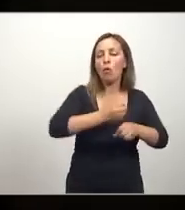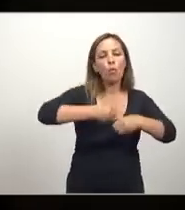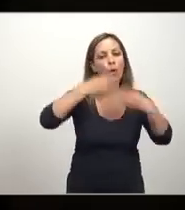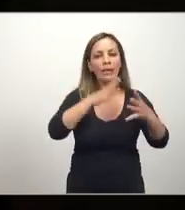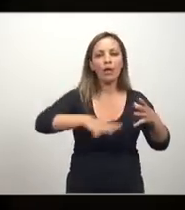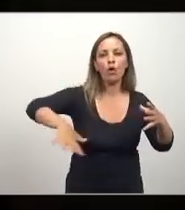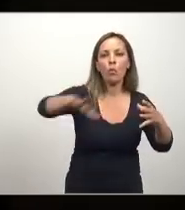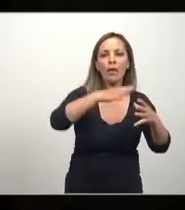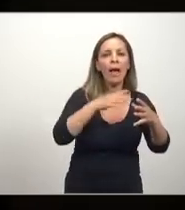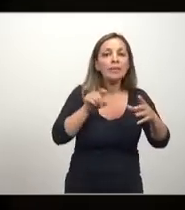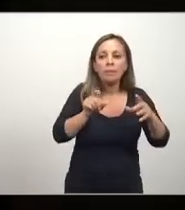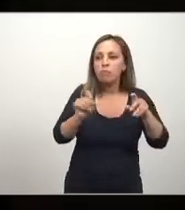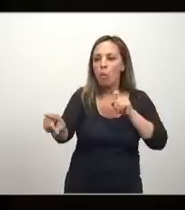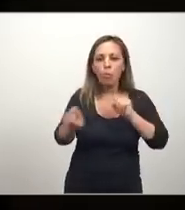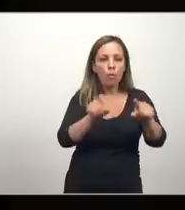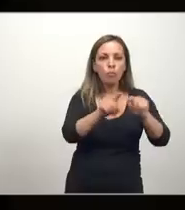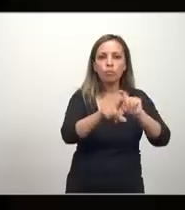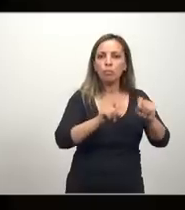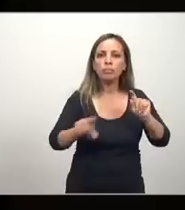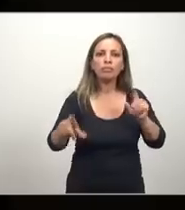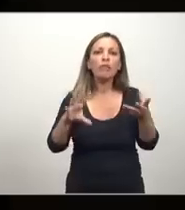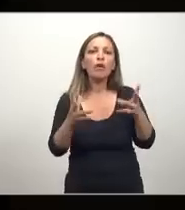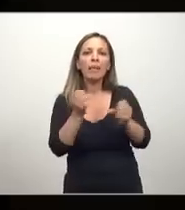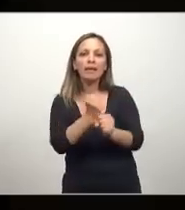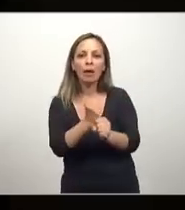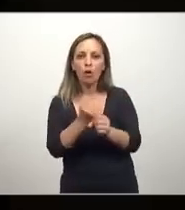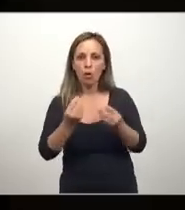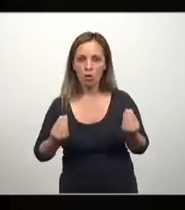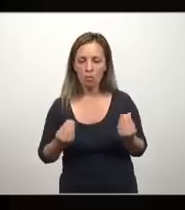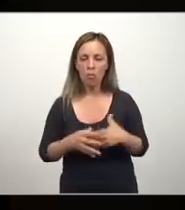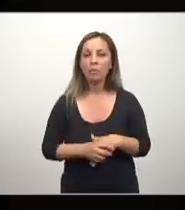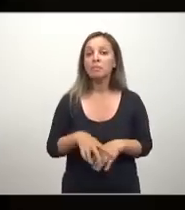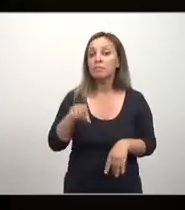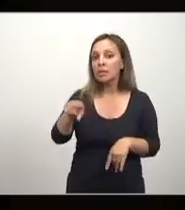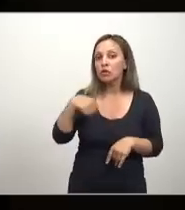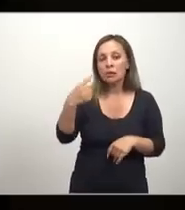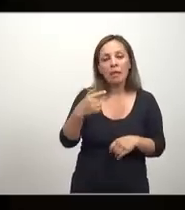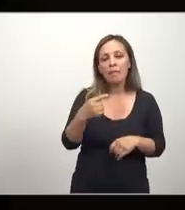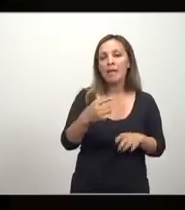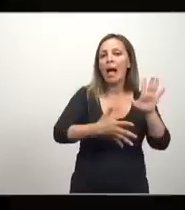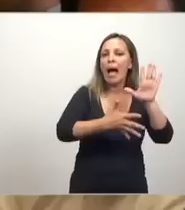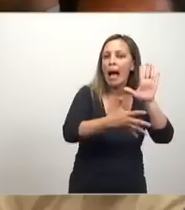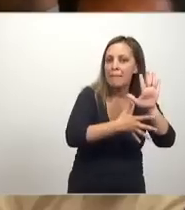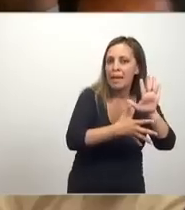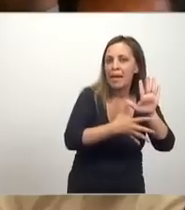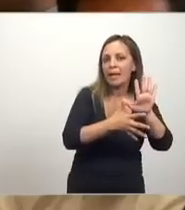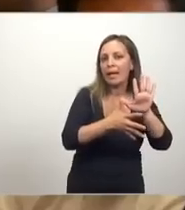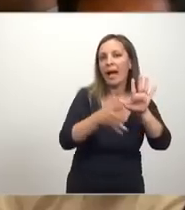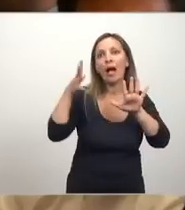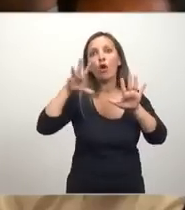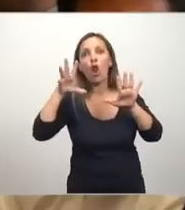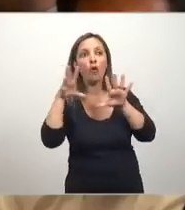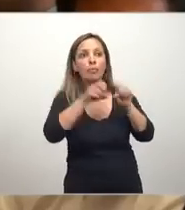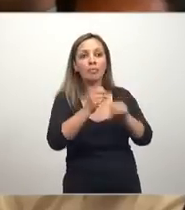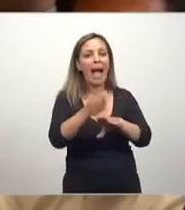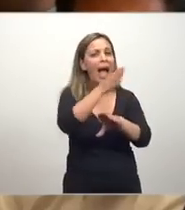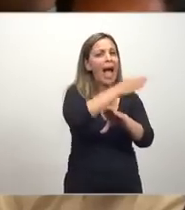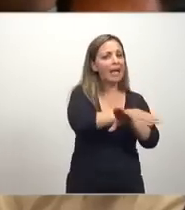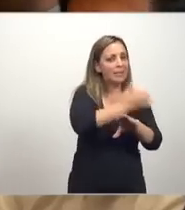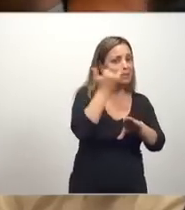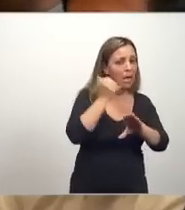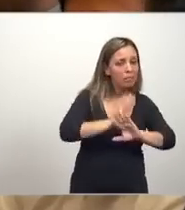cuando pasa a cierto tamaño empieza a especializarse, y eso lo encuentran en América precolombina, en China, en todos lados.